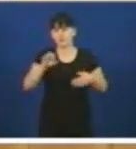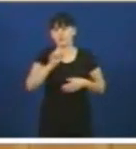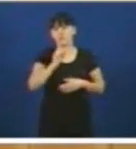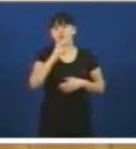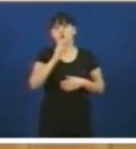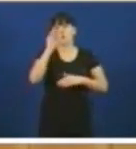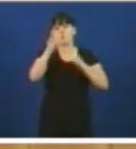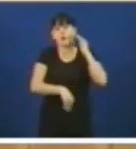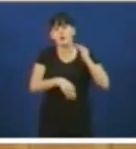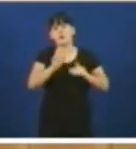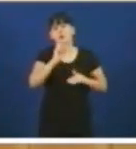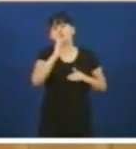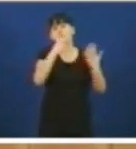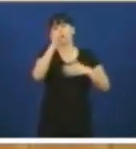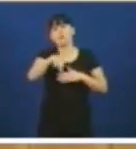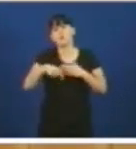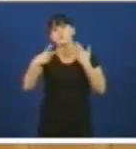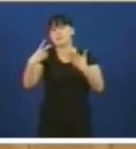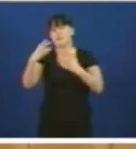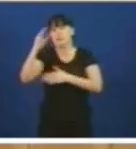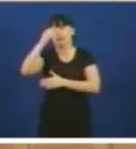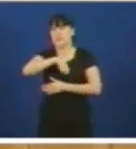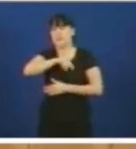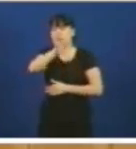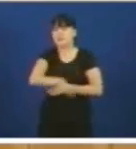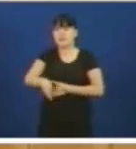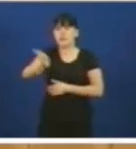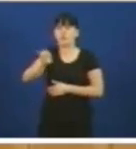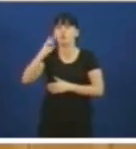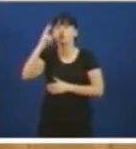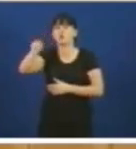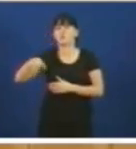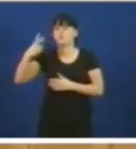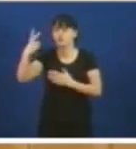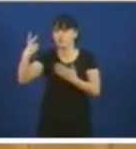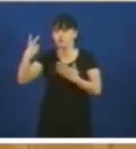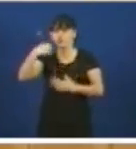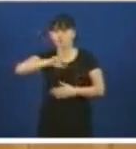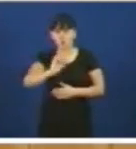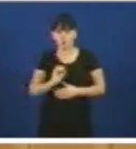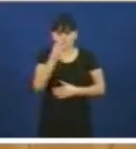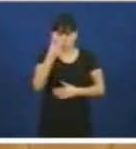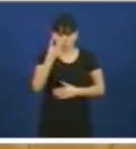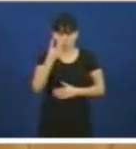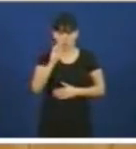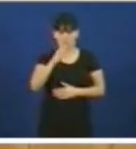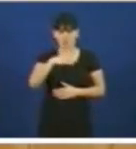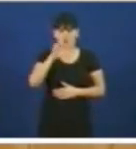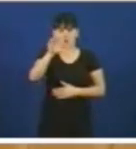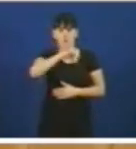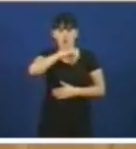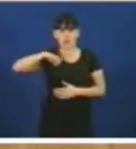,7 o estado o 2,7 somos a segunda comunidade do estado que máis baixa algo terá que ver a política industrial